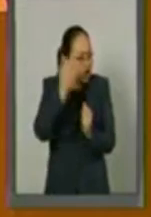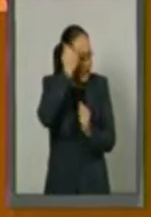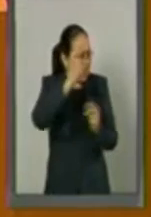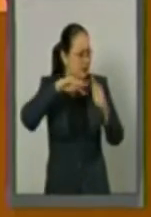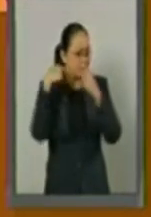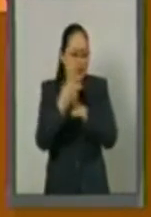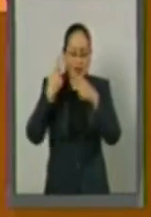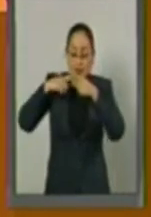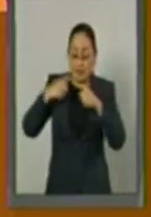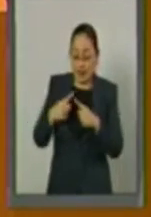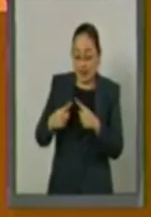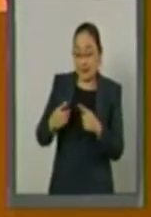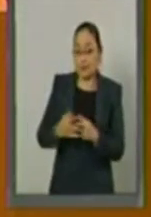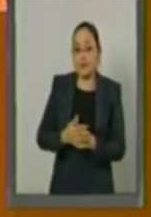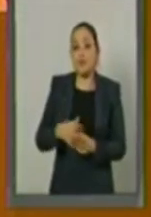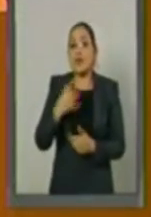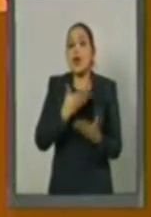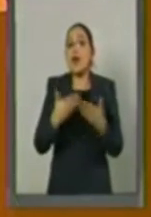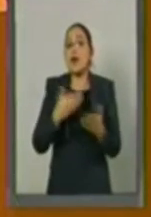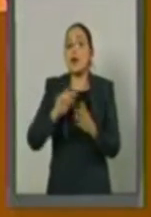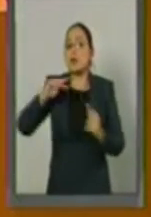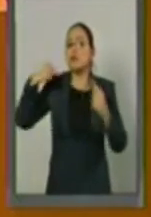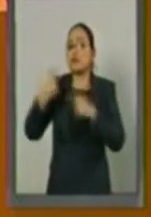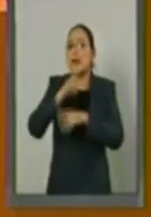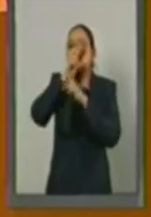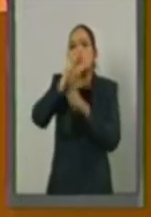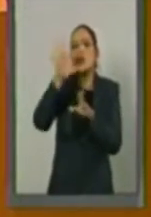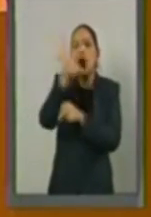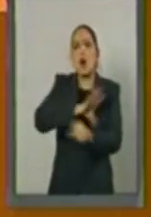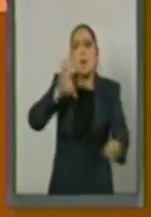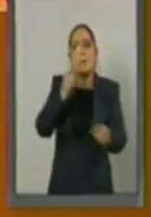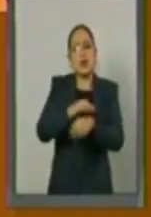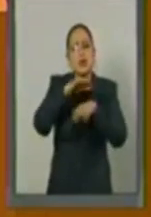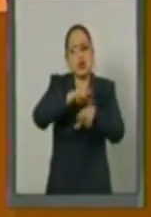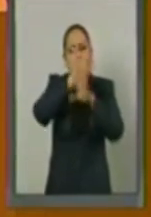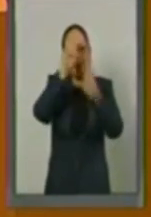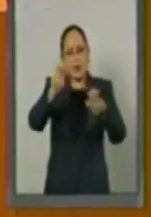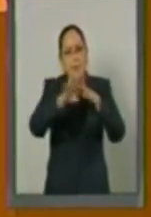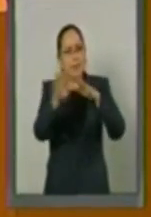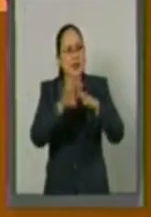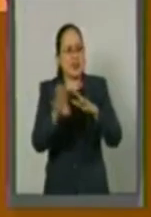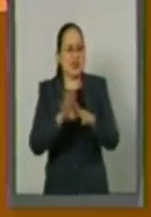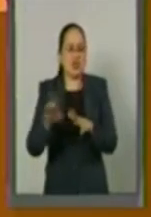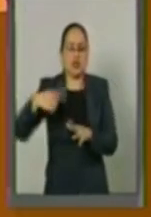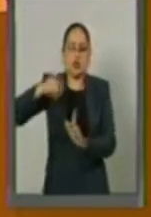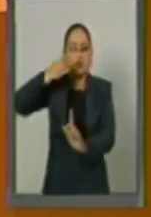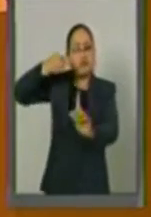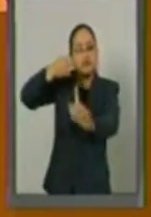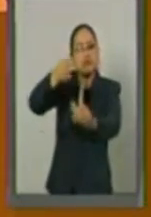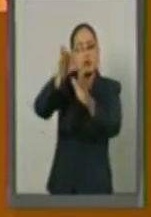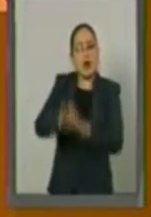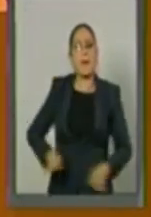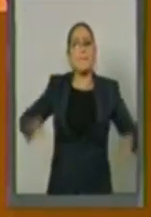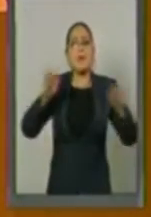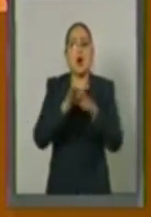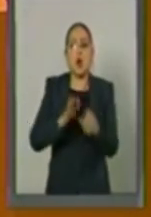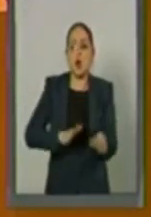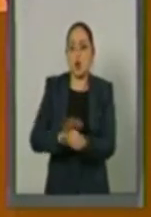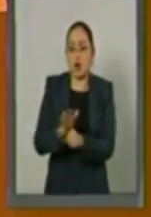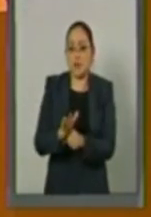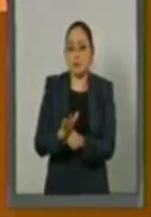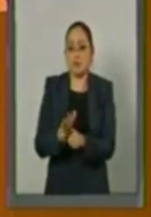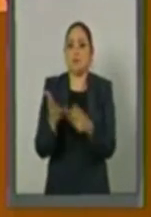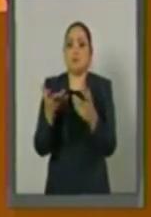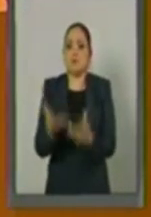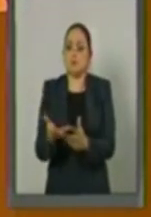Una respuesta integral frente a los flujos migratorios cuando colocan el centro de las decisiones nacionales e internacionales